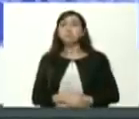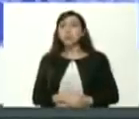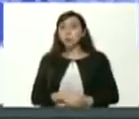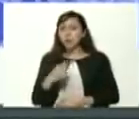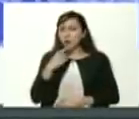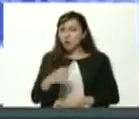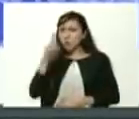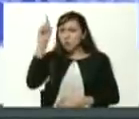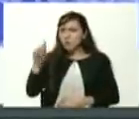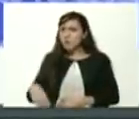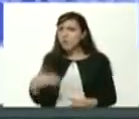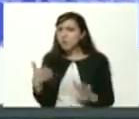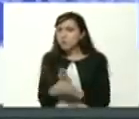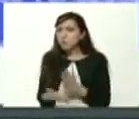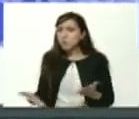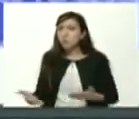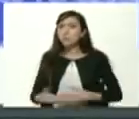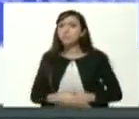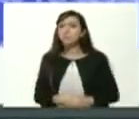dicho también